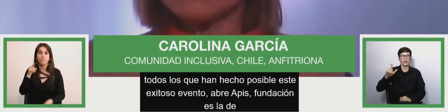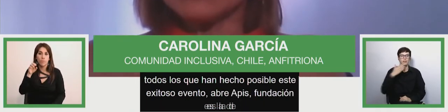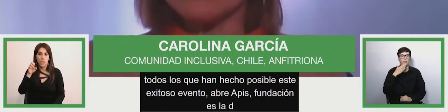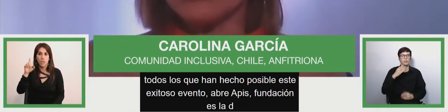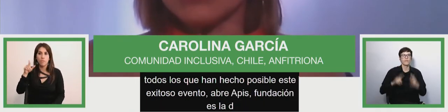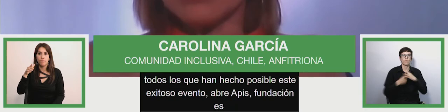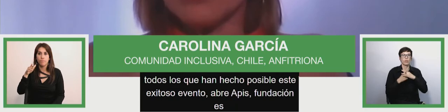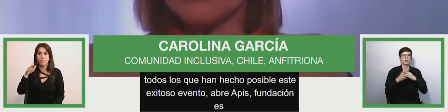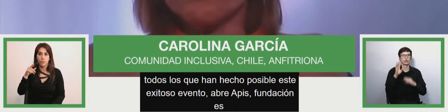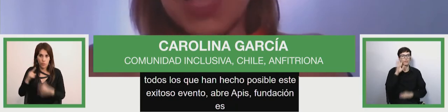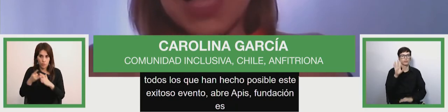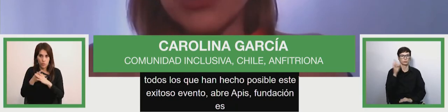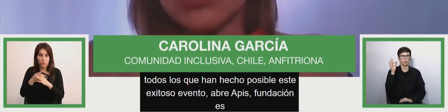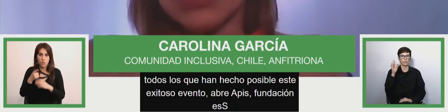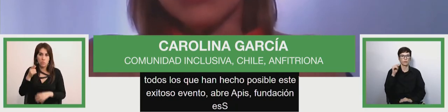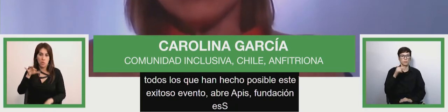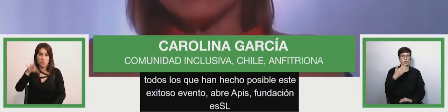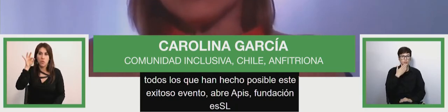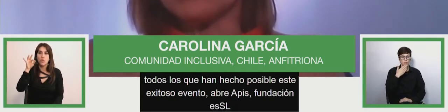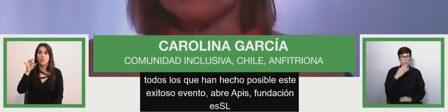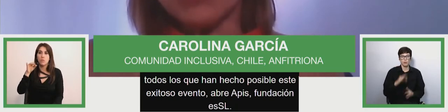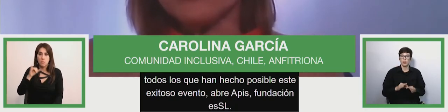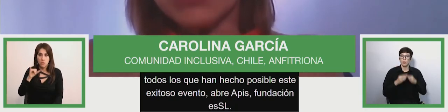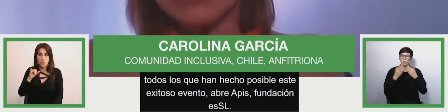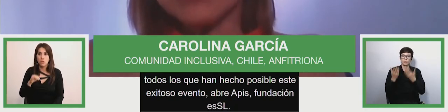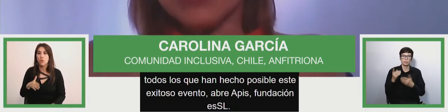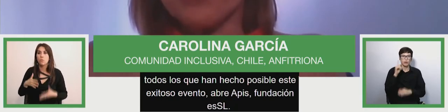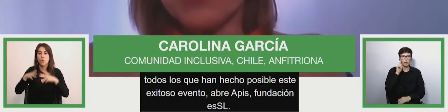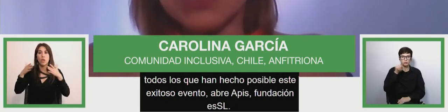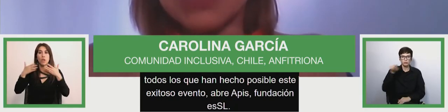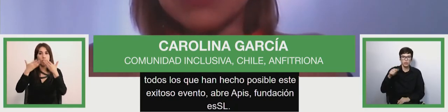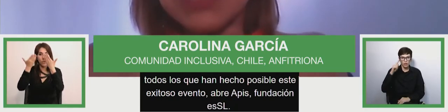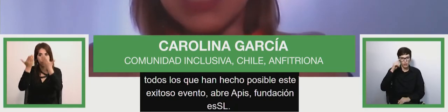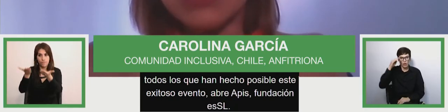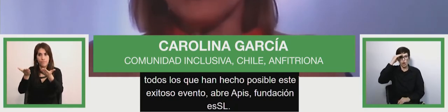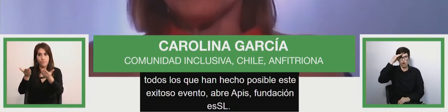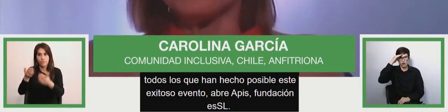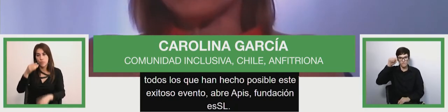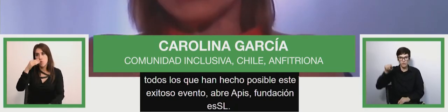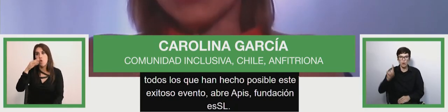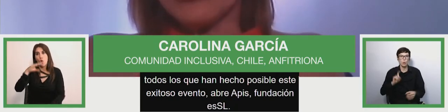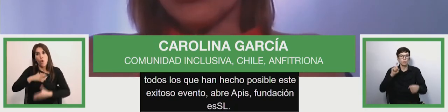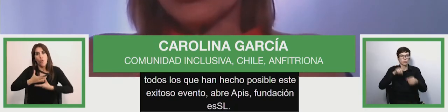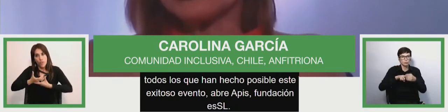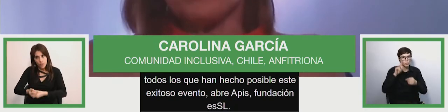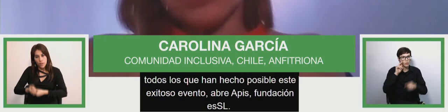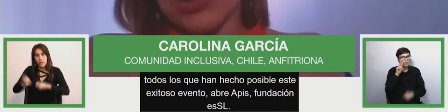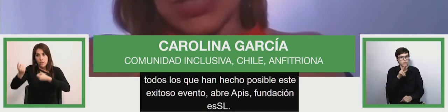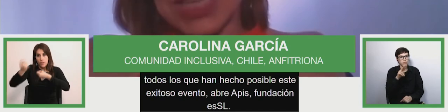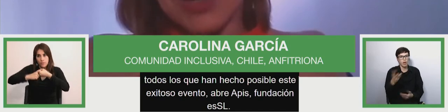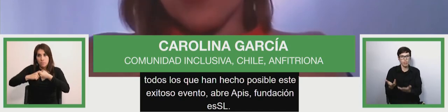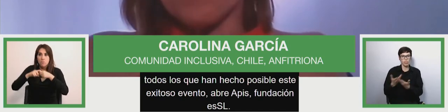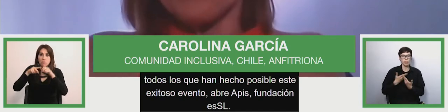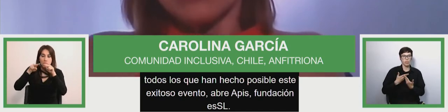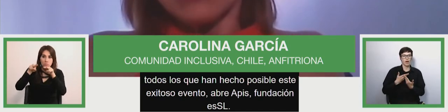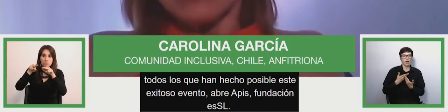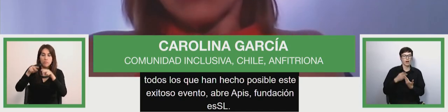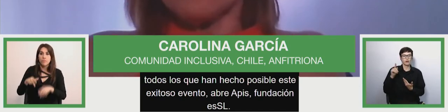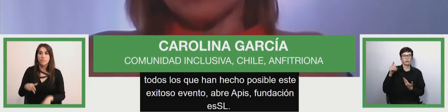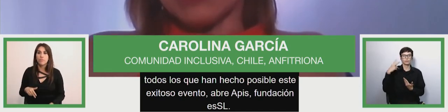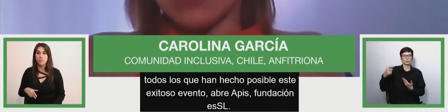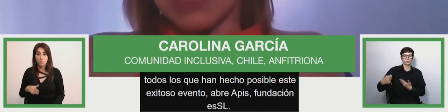agradecemos a quienes confiaron y se sumaron a esta conferencia otorgándonos su patrocinio